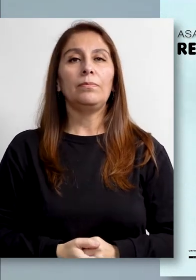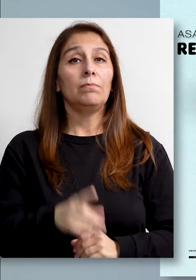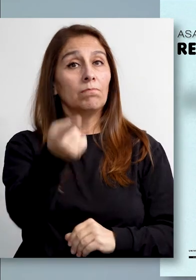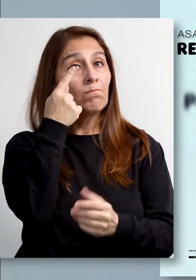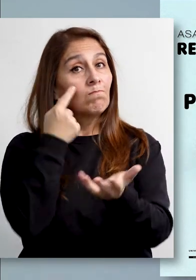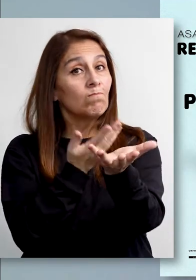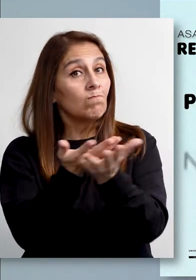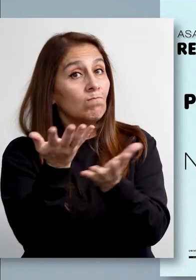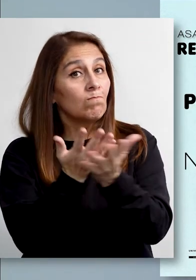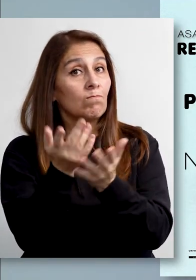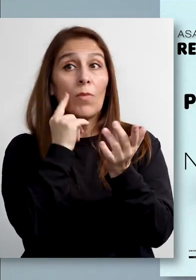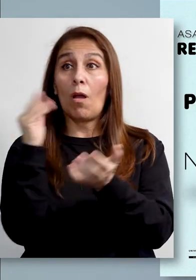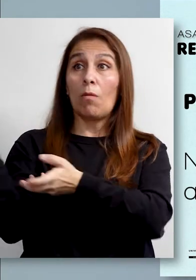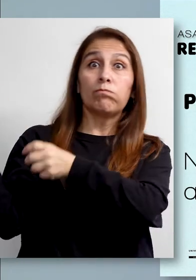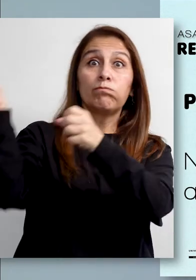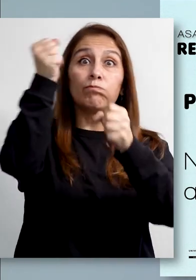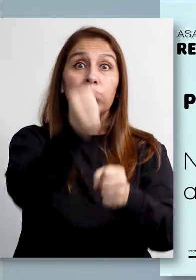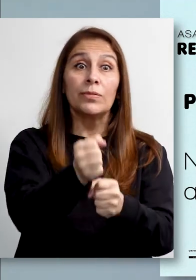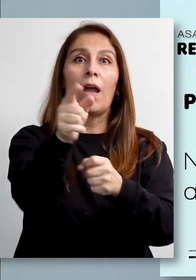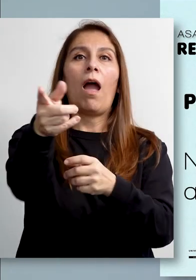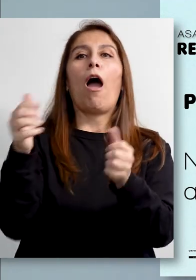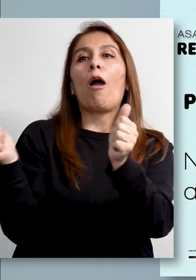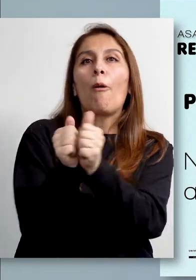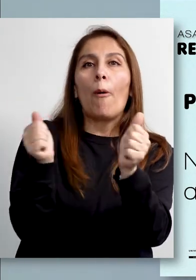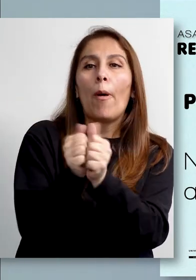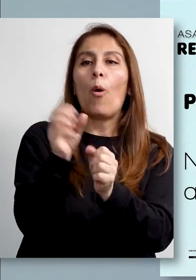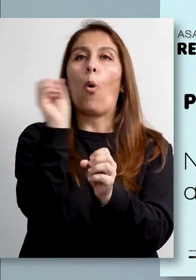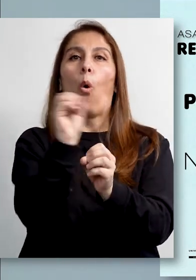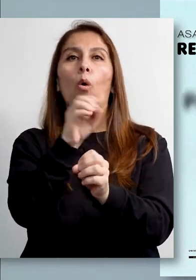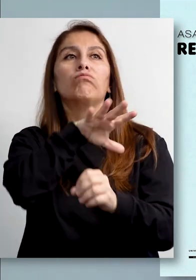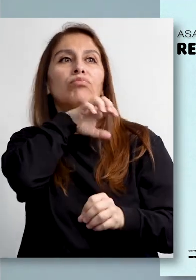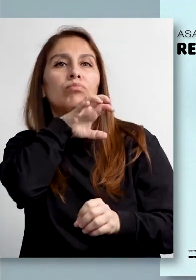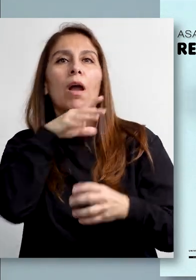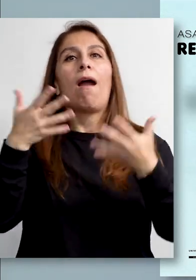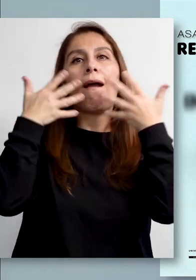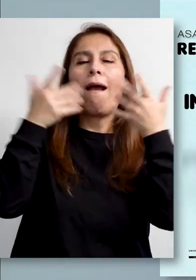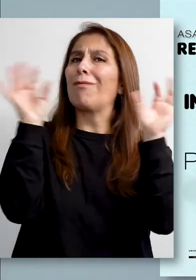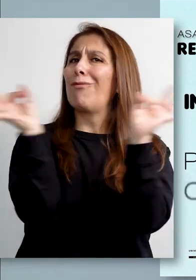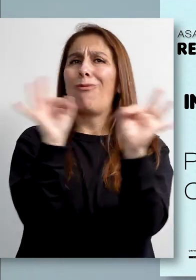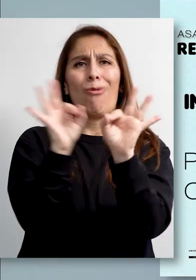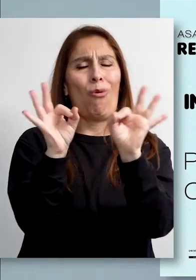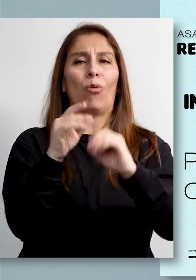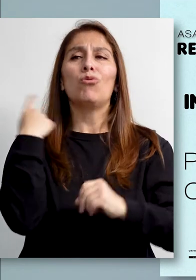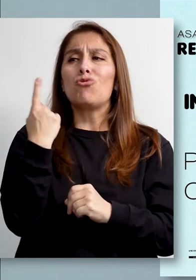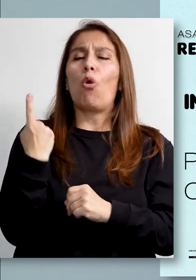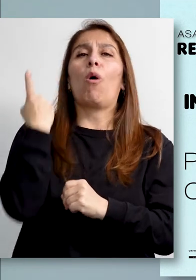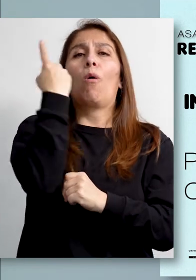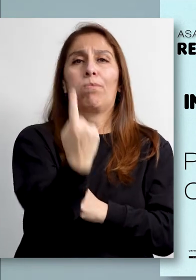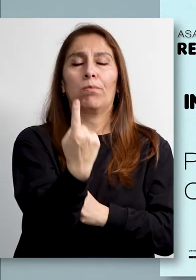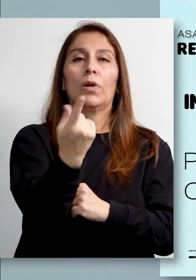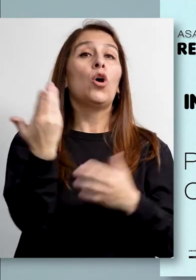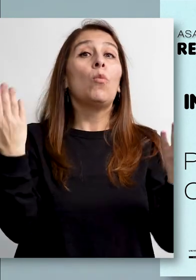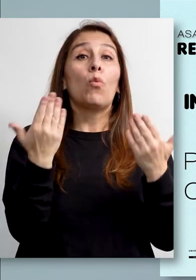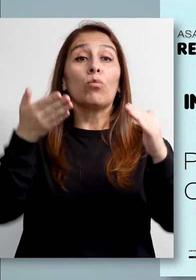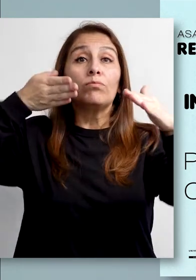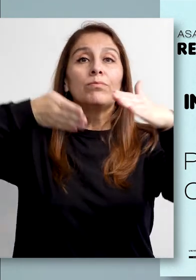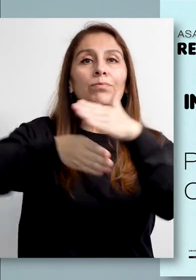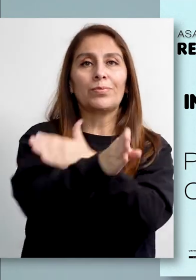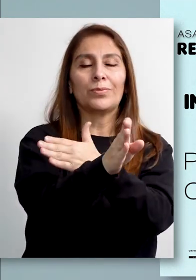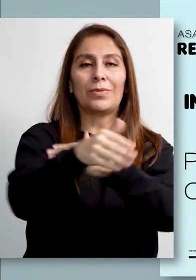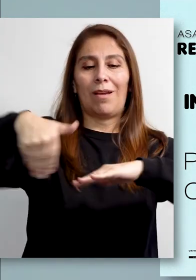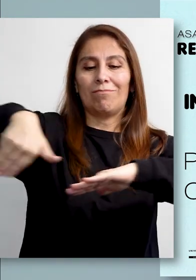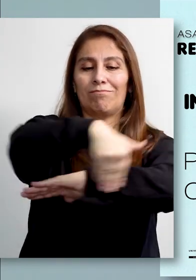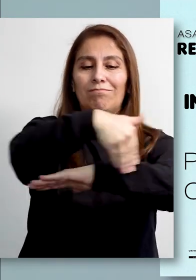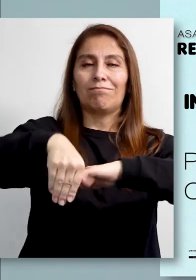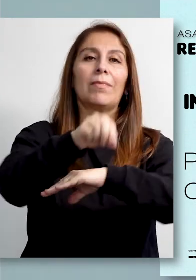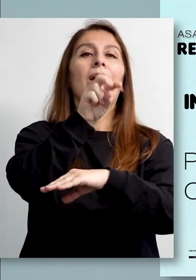Se recomienda no traer mascotas ni acompañantes. La entrada se realizará por la portería ubicada en la